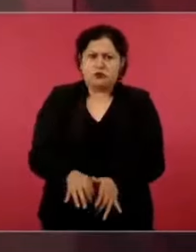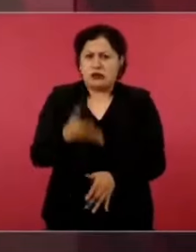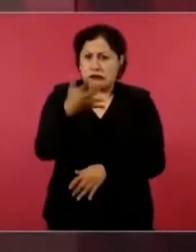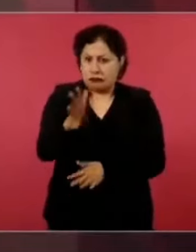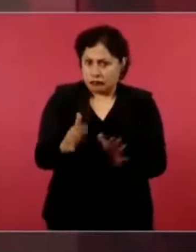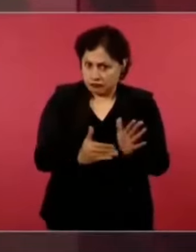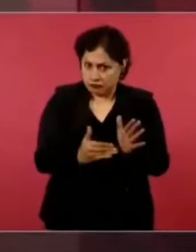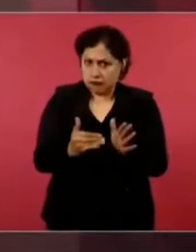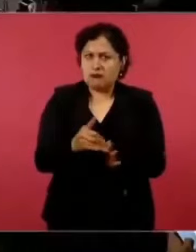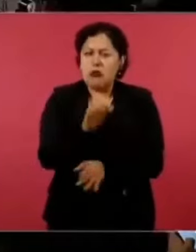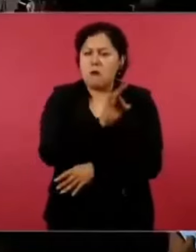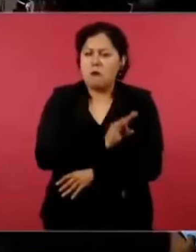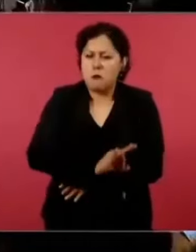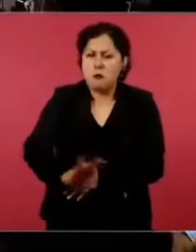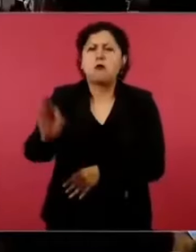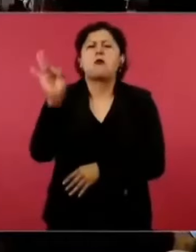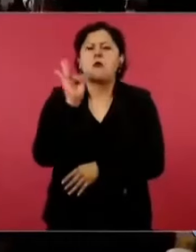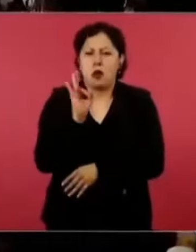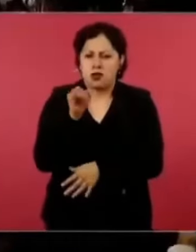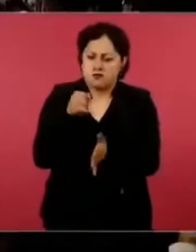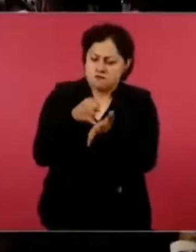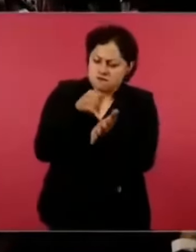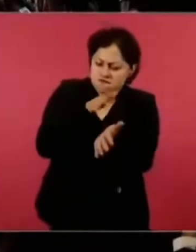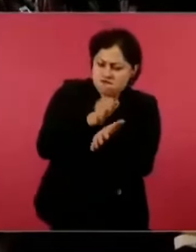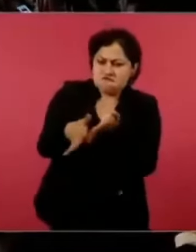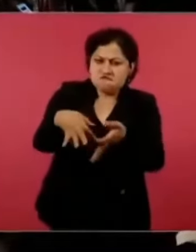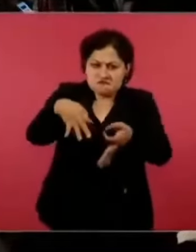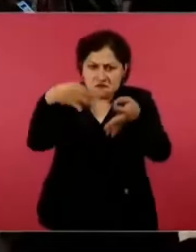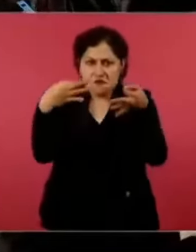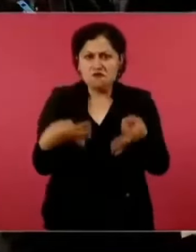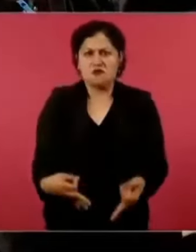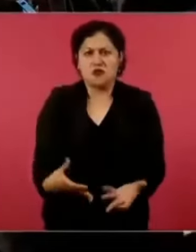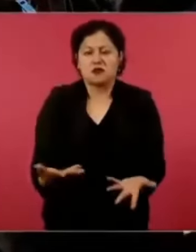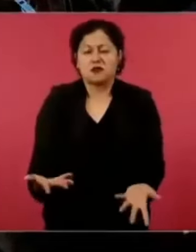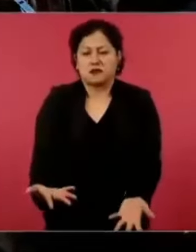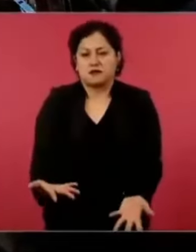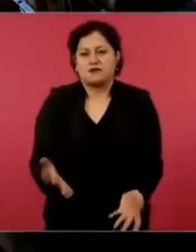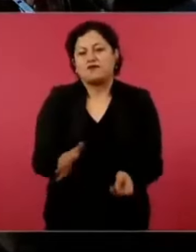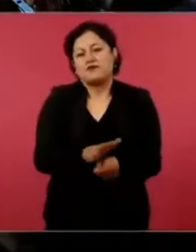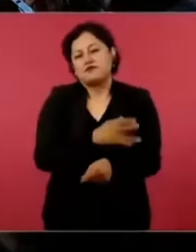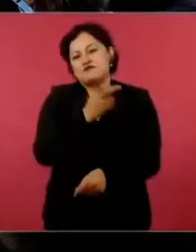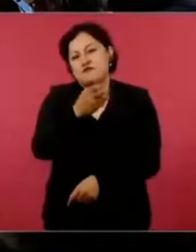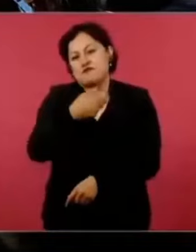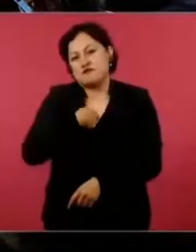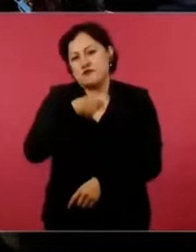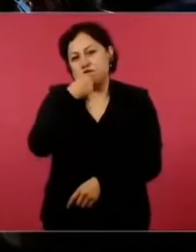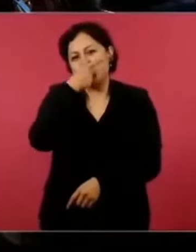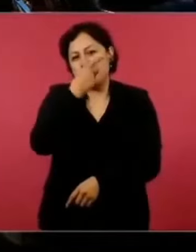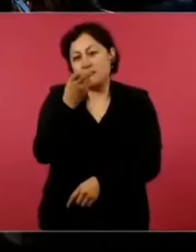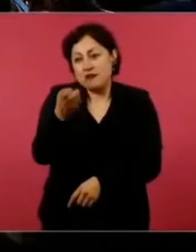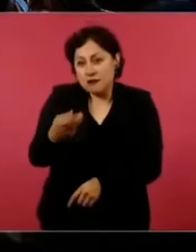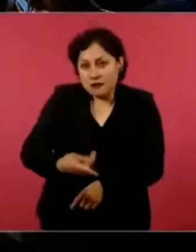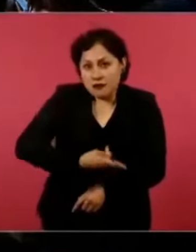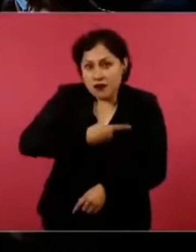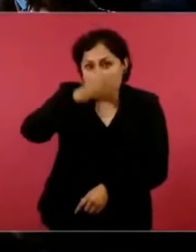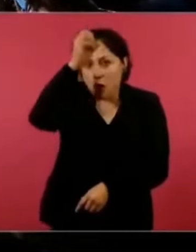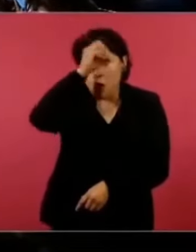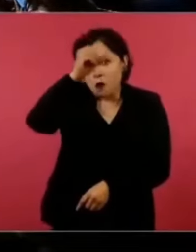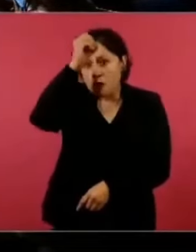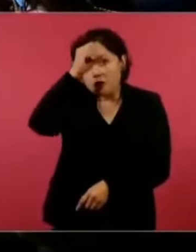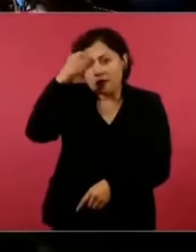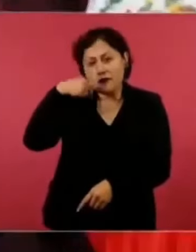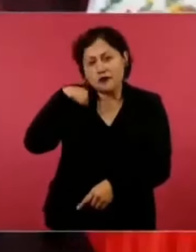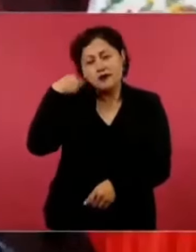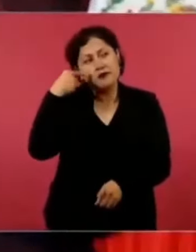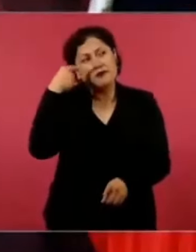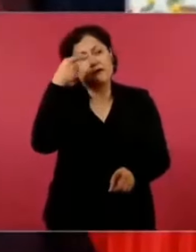Por eso hablé de que no soy objetivo con el caso de